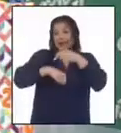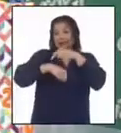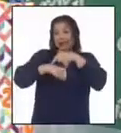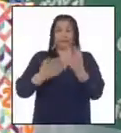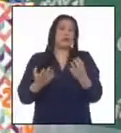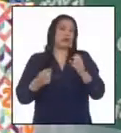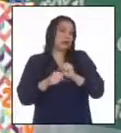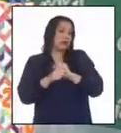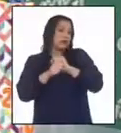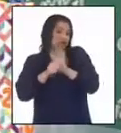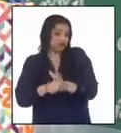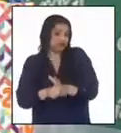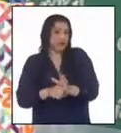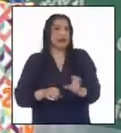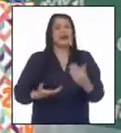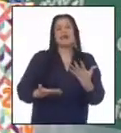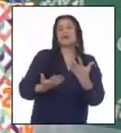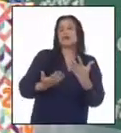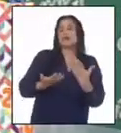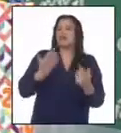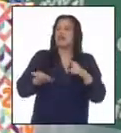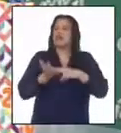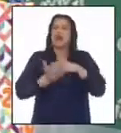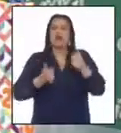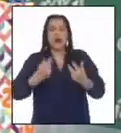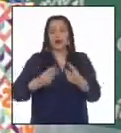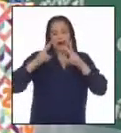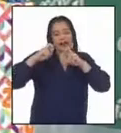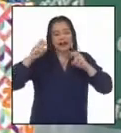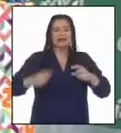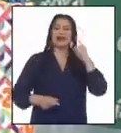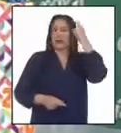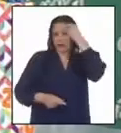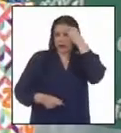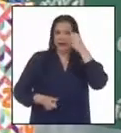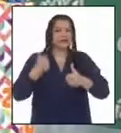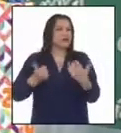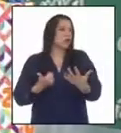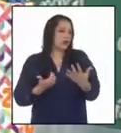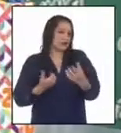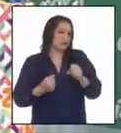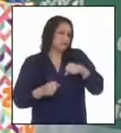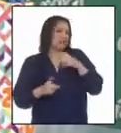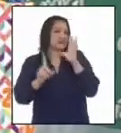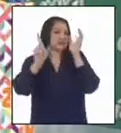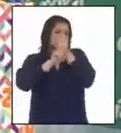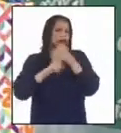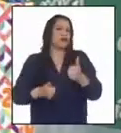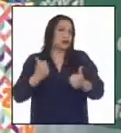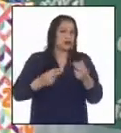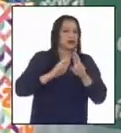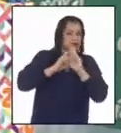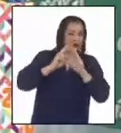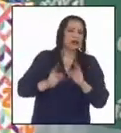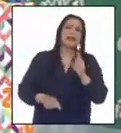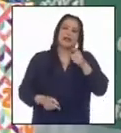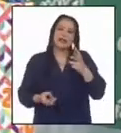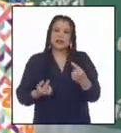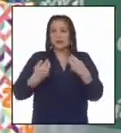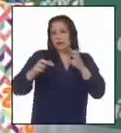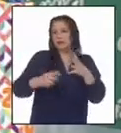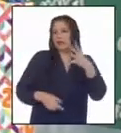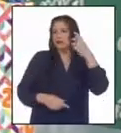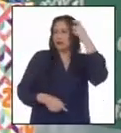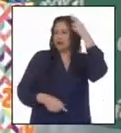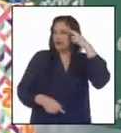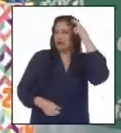Y eso sería respecto al desarrollo de dichas políticas y los factores que inciden en su resultado. Claro, voy comprendiendo. Y ello permitirá reflexionar sobre